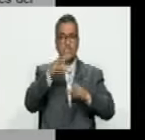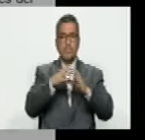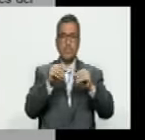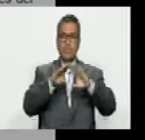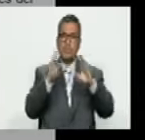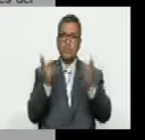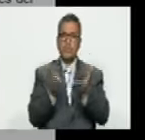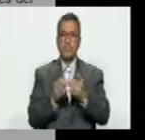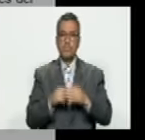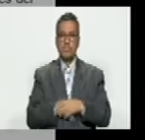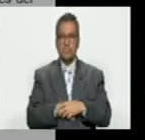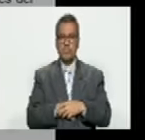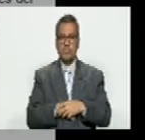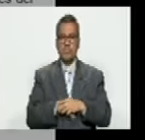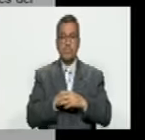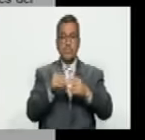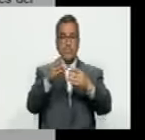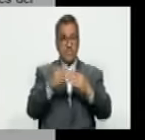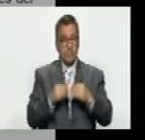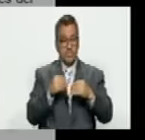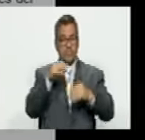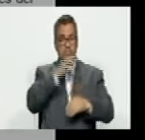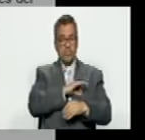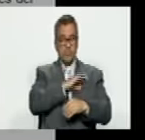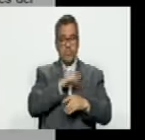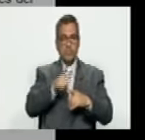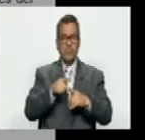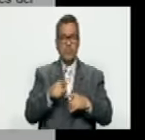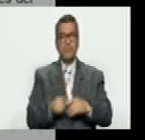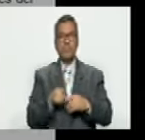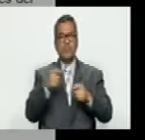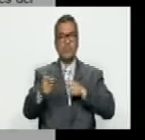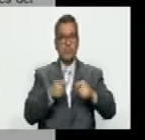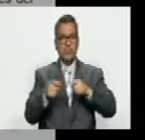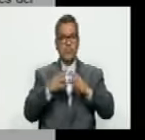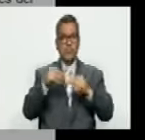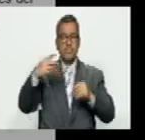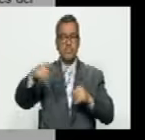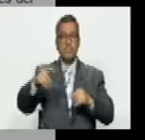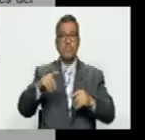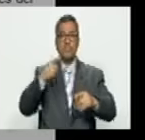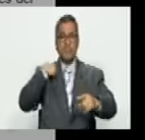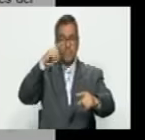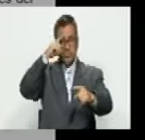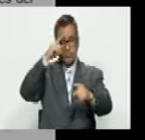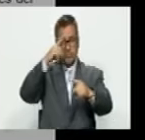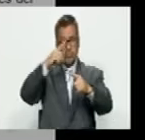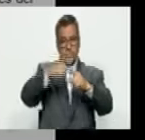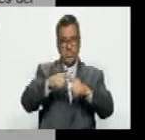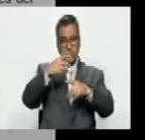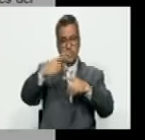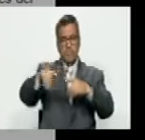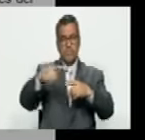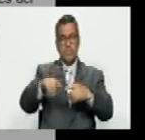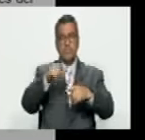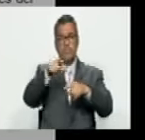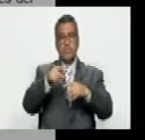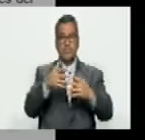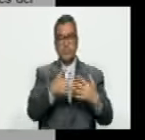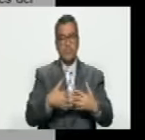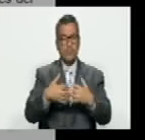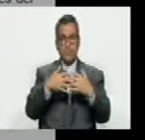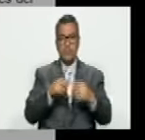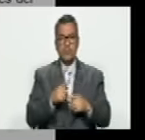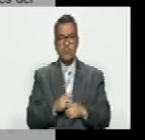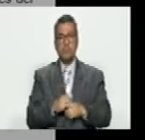mundo ¿verdad? y son organizaciones de la sociedad civil y con los activistas por la democracia nuestro propósito es la democracia es Estados Unidos ¿verdad?